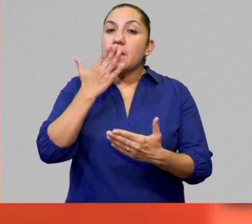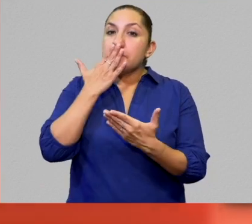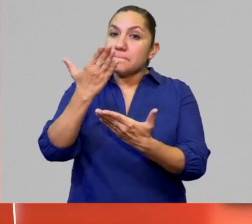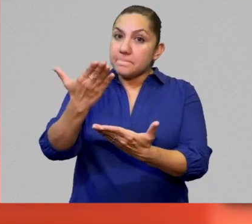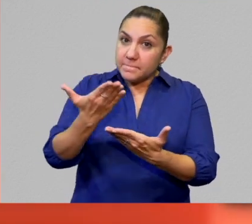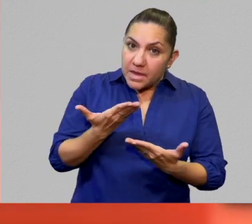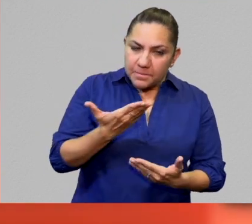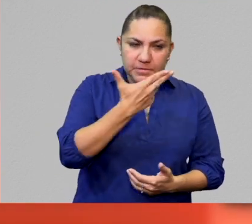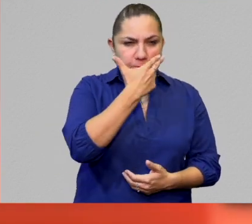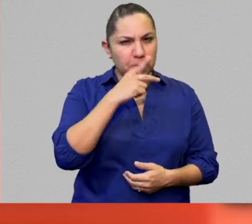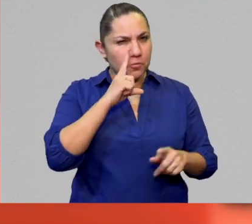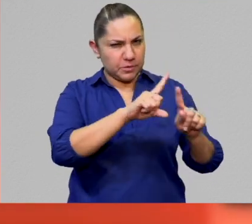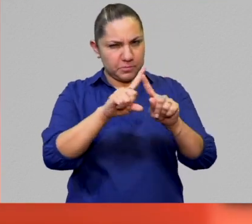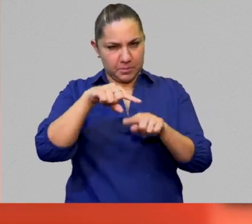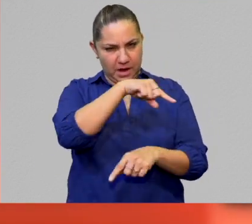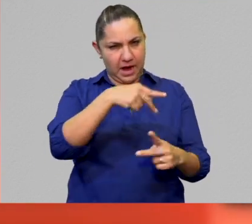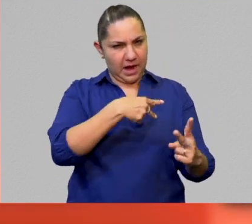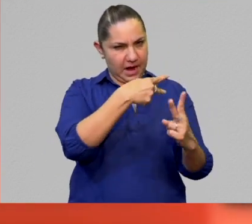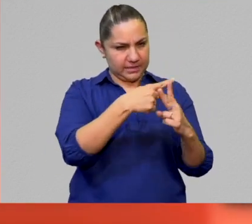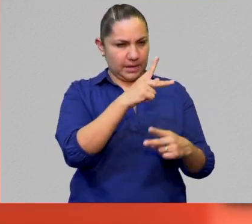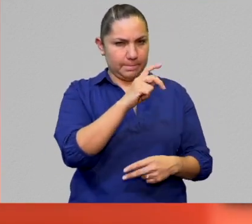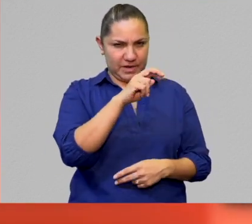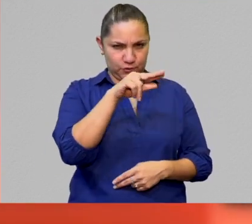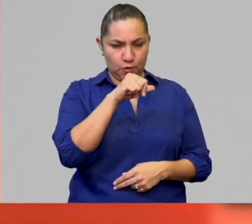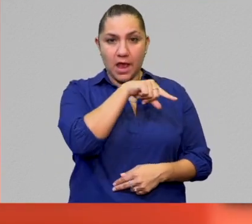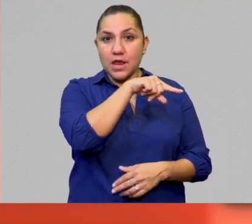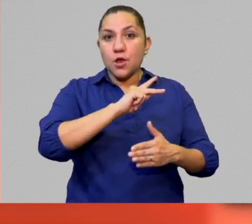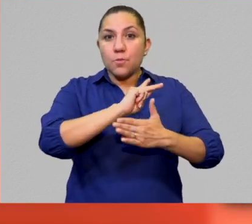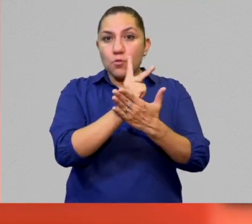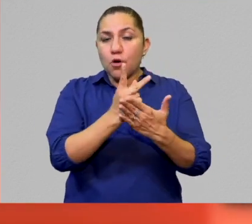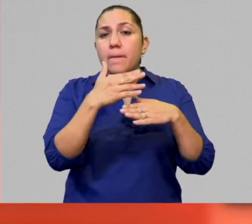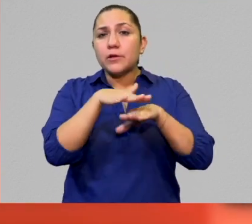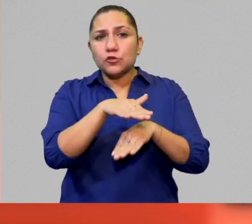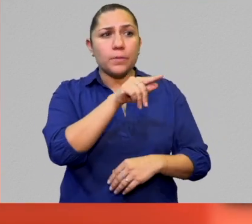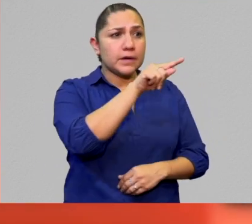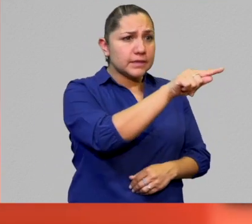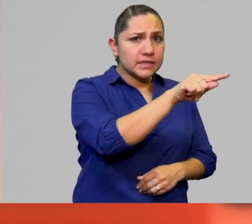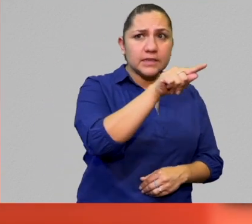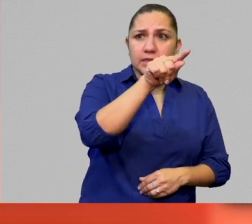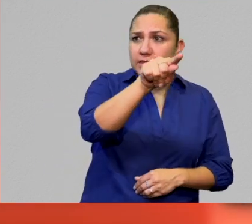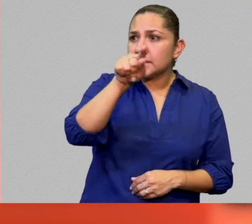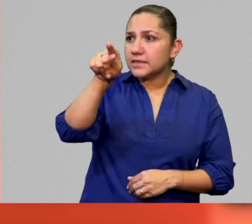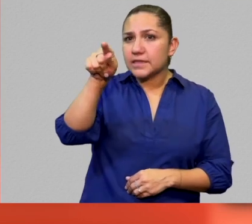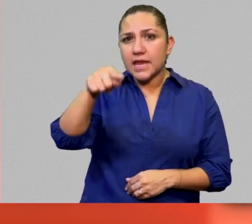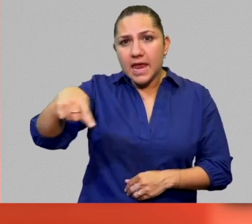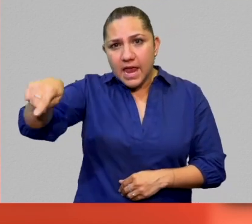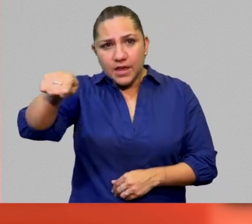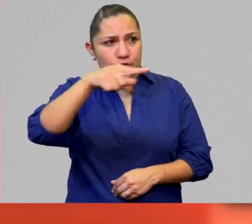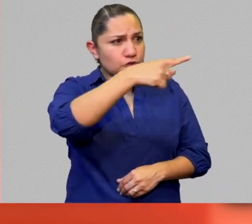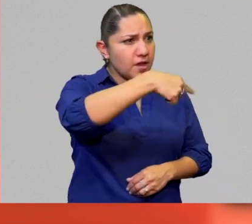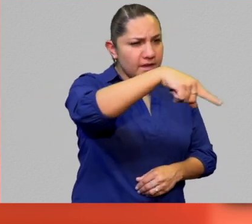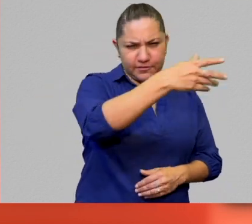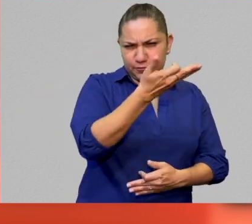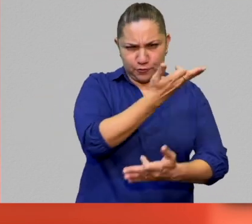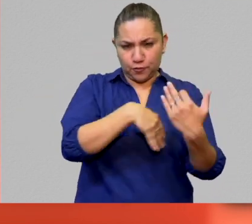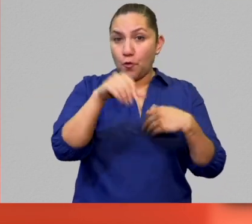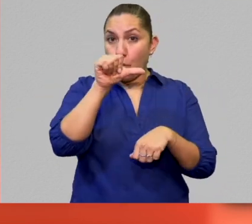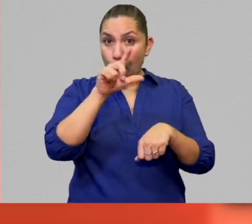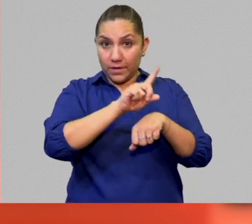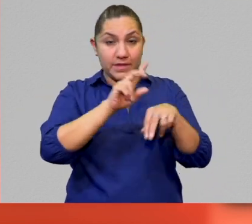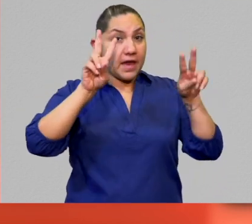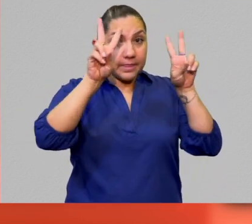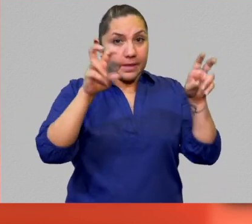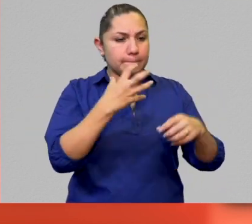Bienvenidas y bienvenidos a Hashtag Persona, un programa sobre ti, ellas, ellos, todas y todos. Hoy